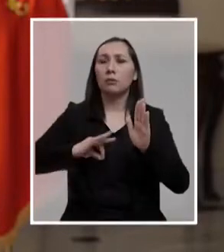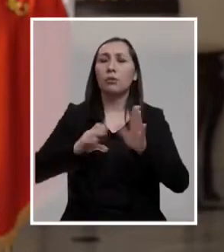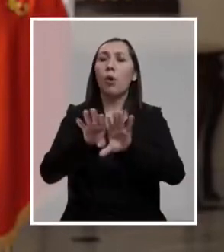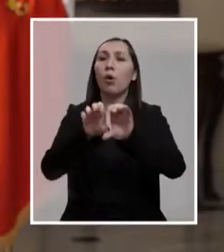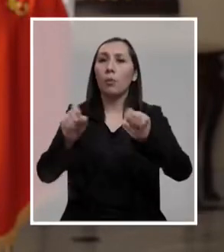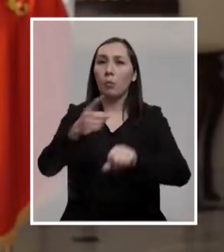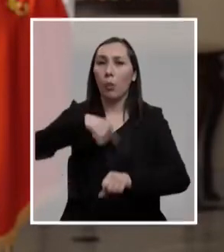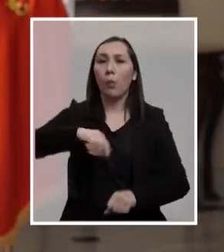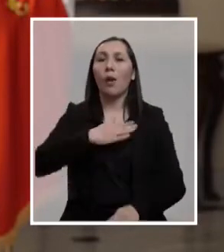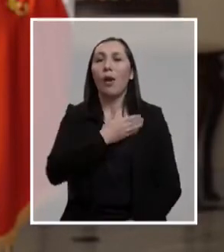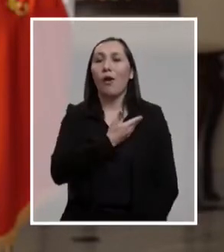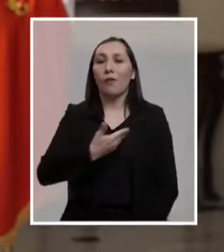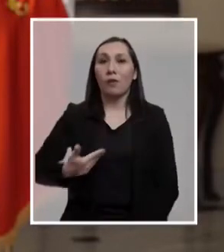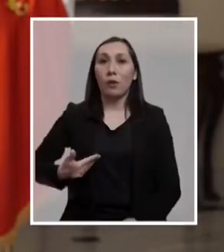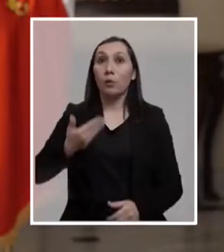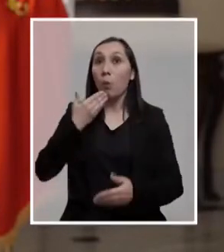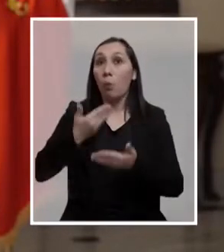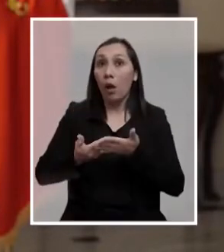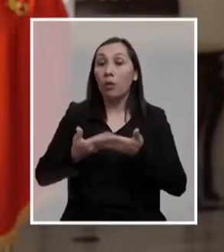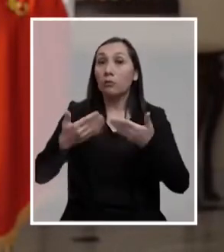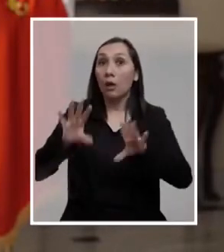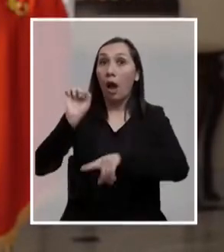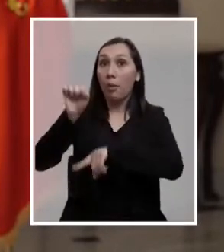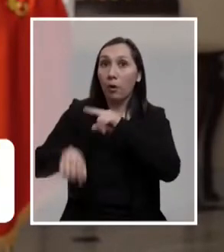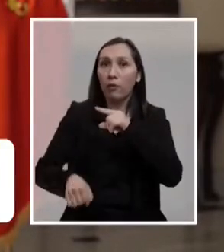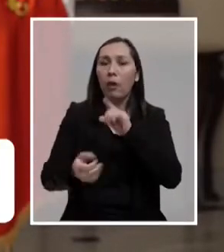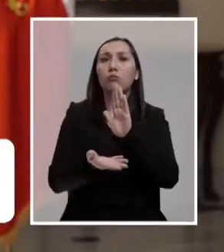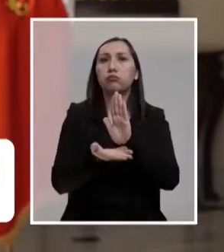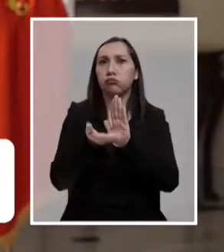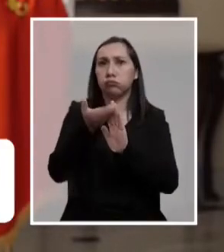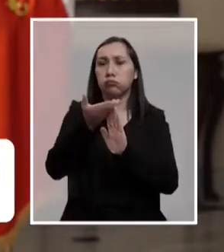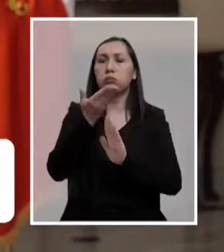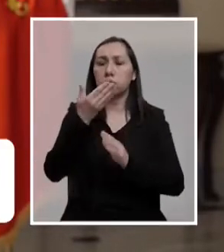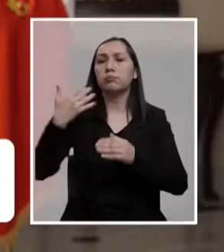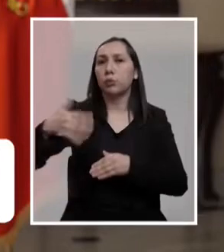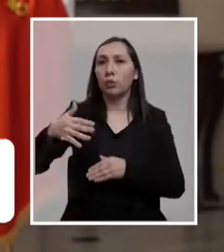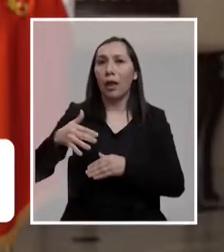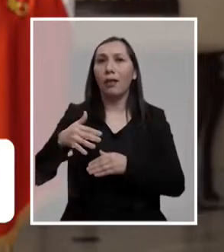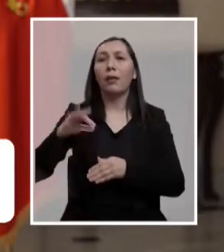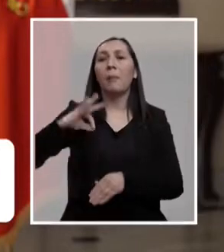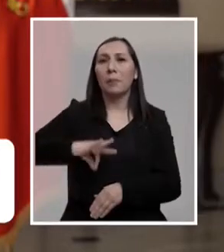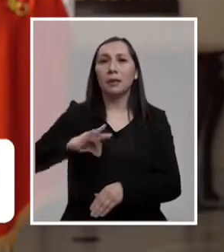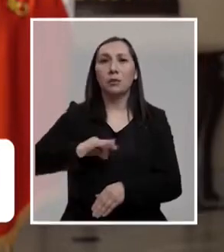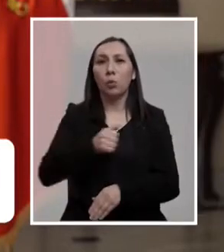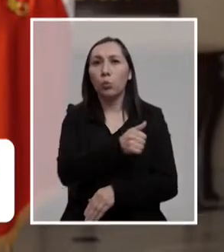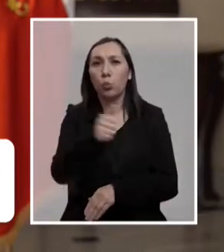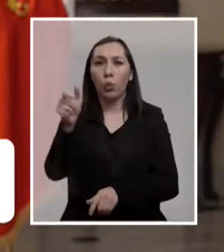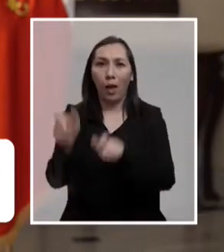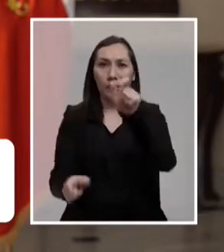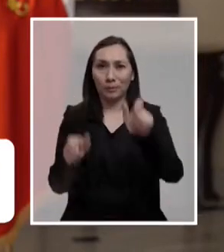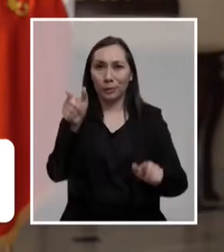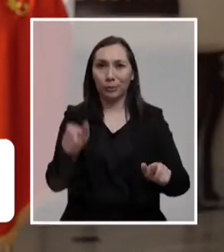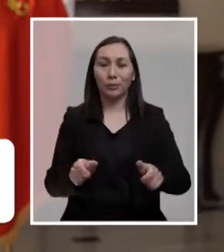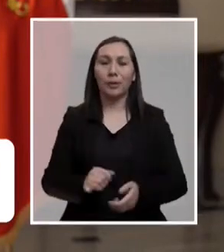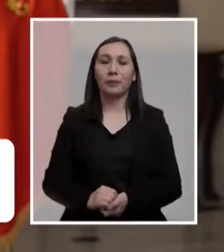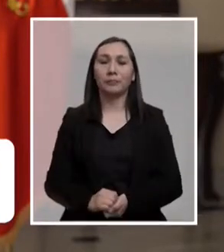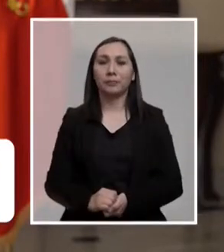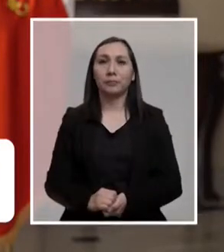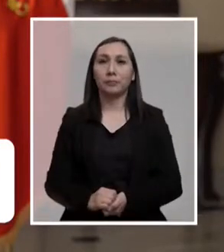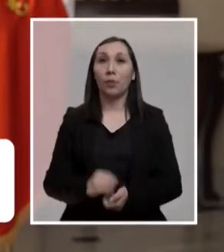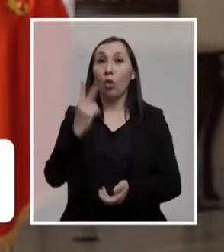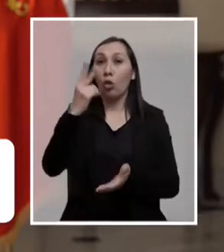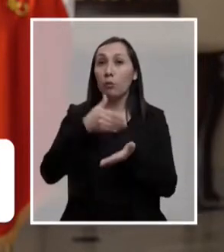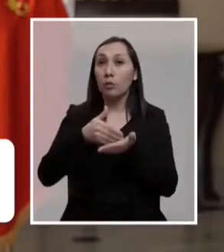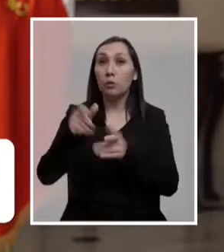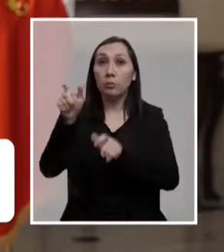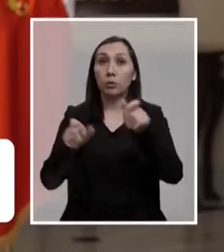por nuestro Gobierno, que una vez aprobada, mejorará sustantivamente las pensiones de todas las personas. De dos